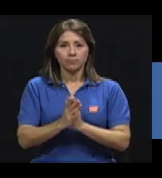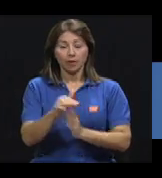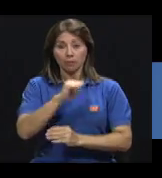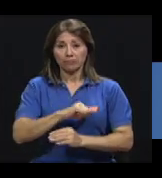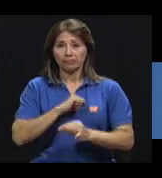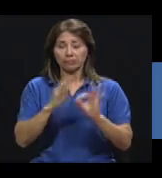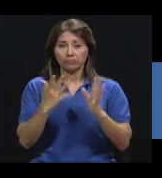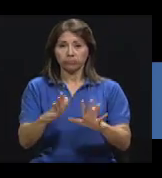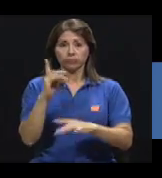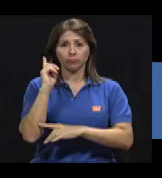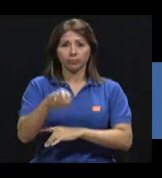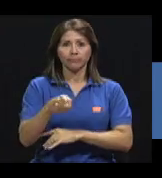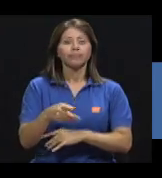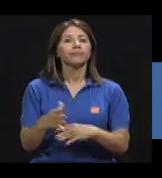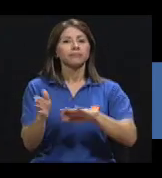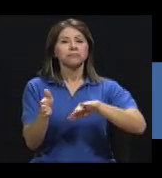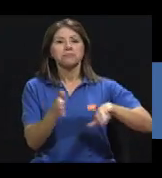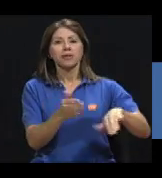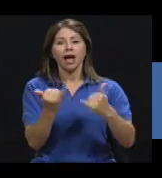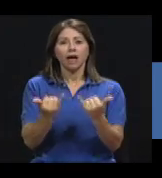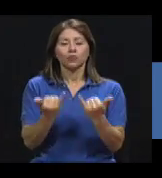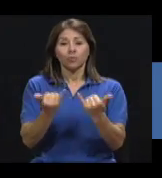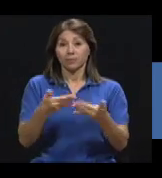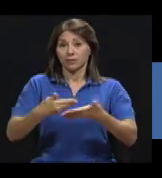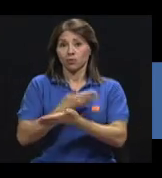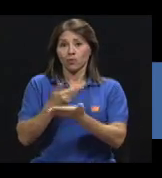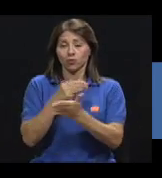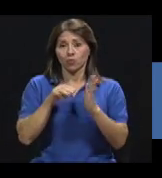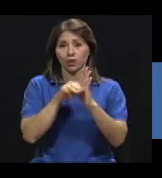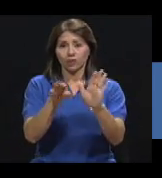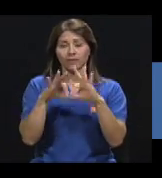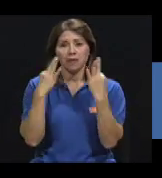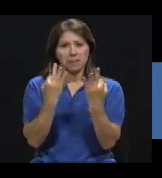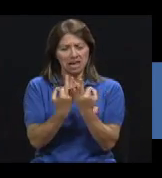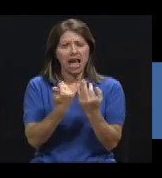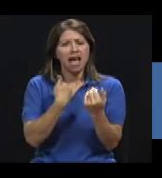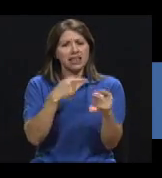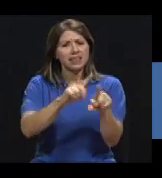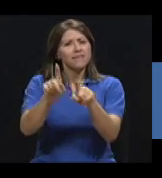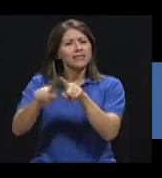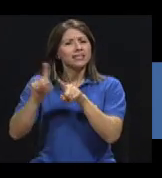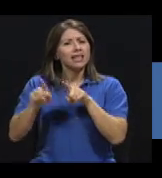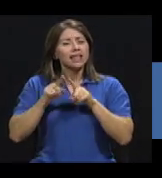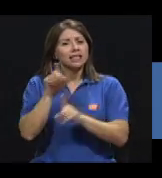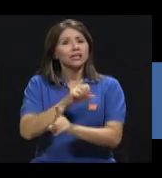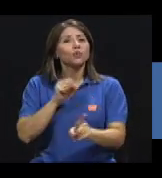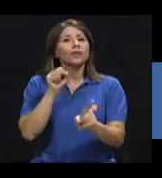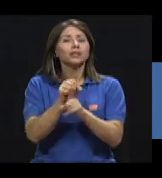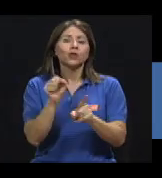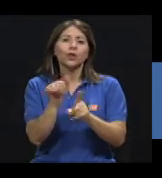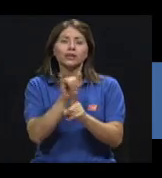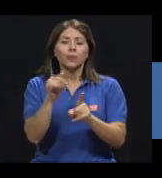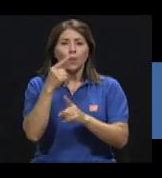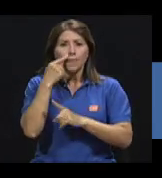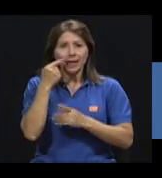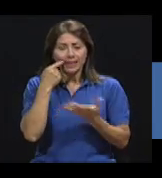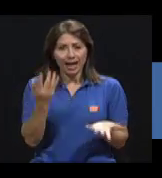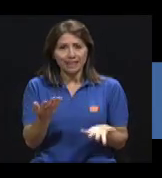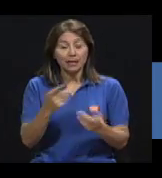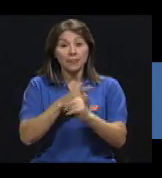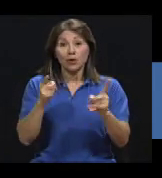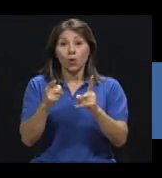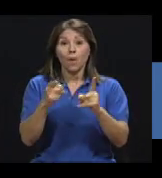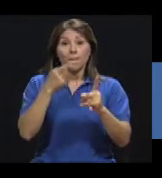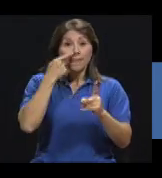Actualmente, en los nuevos modelos de familia, a pesar de que existe diversidad de situaciones parentales, la relación entre padres e